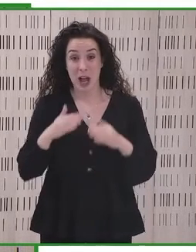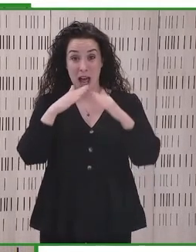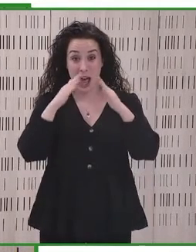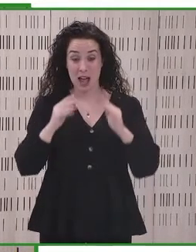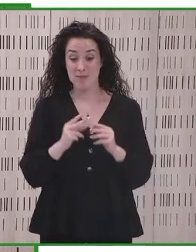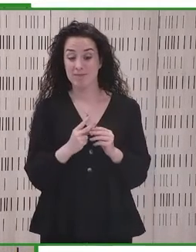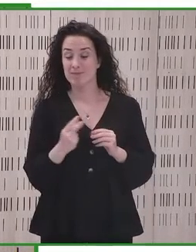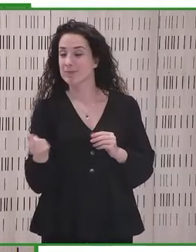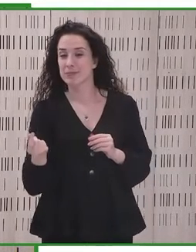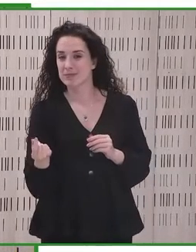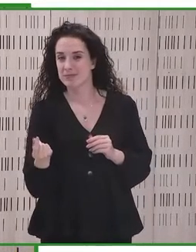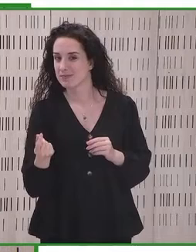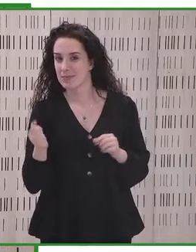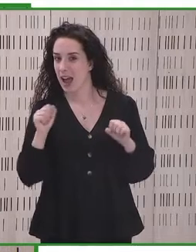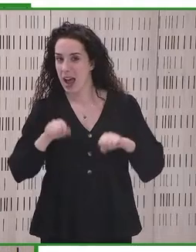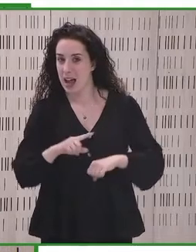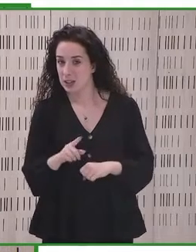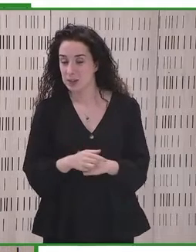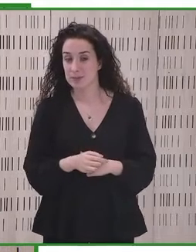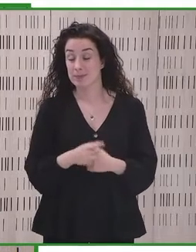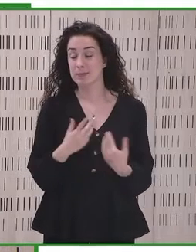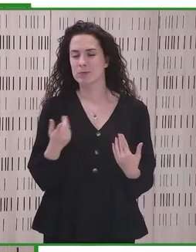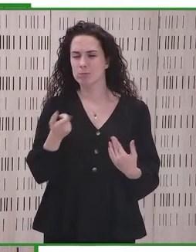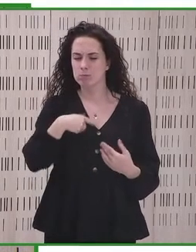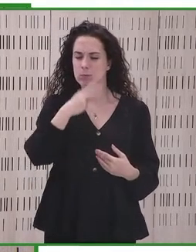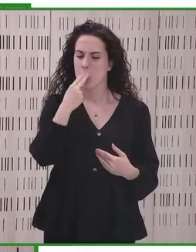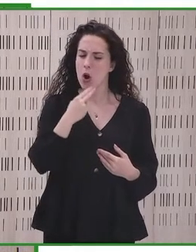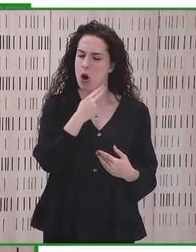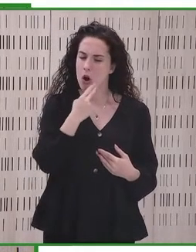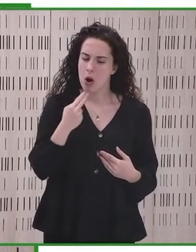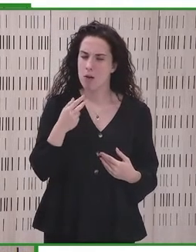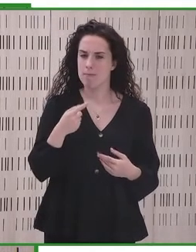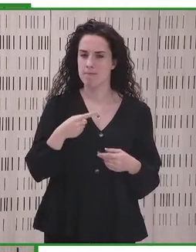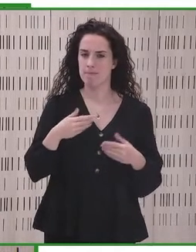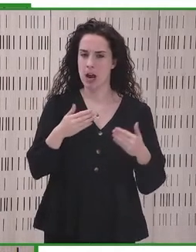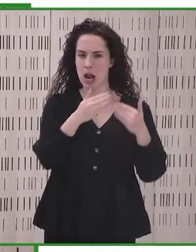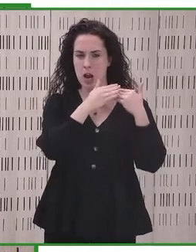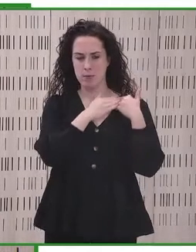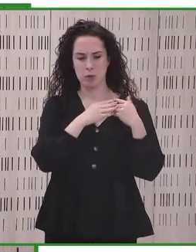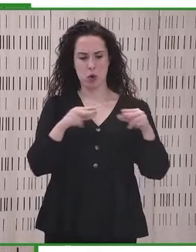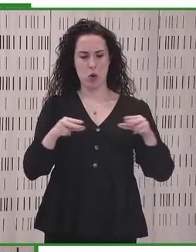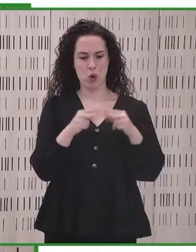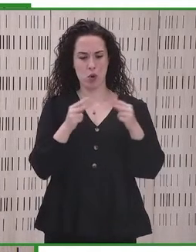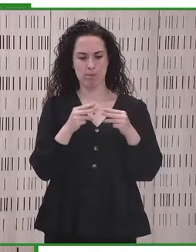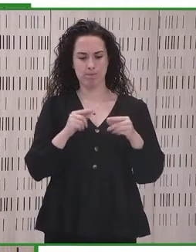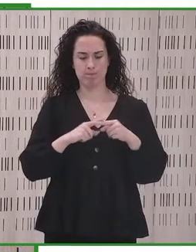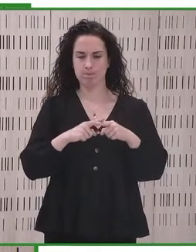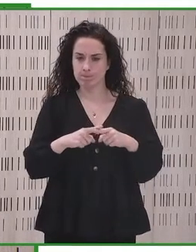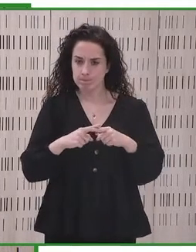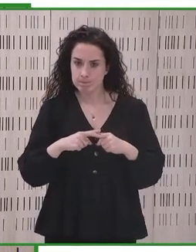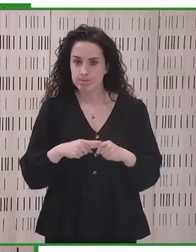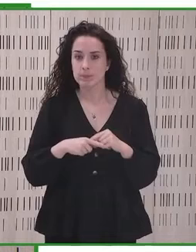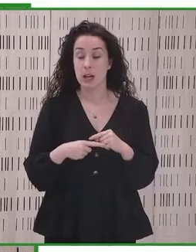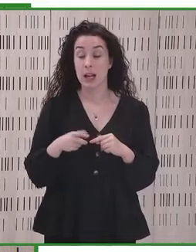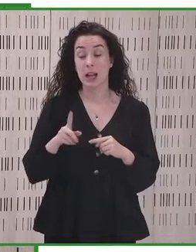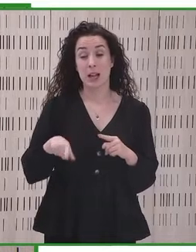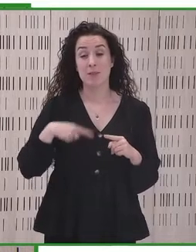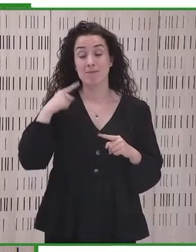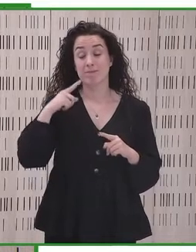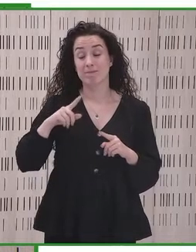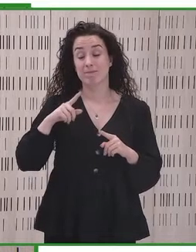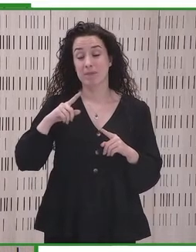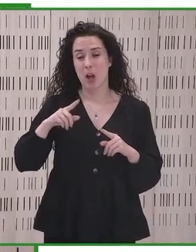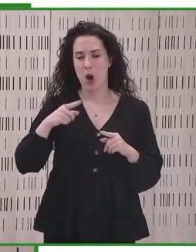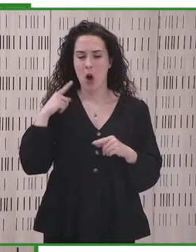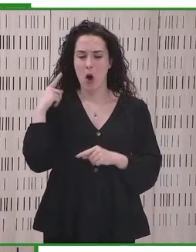casas. Tiene que haber un compromiso, una corresponsabilidad social y, desde luego, una obligación por